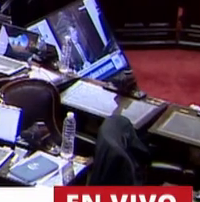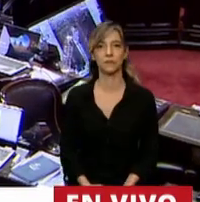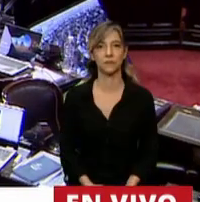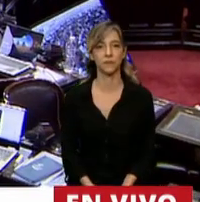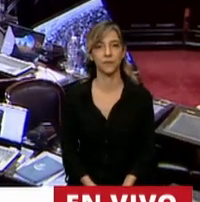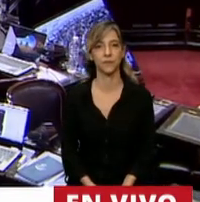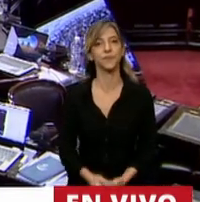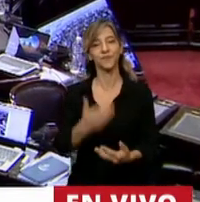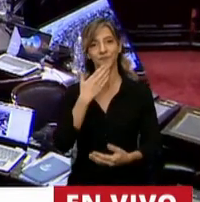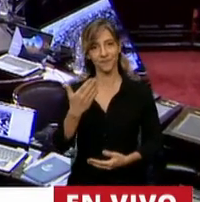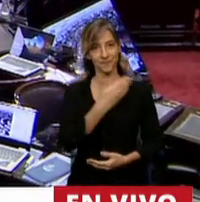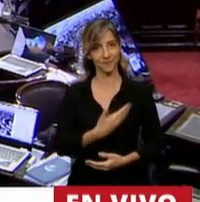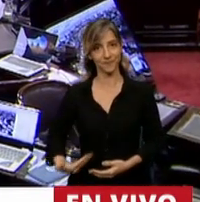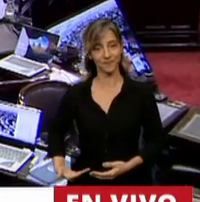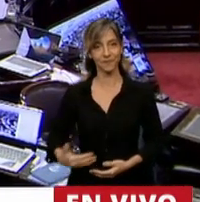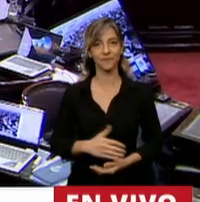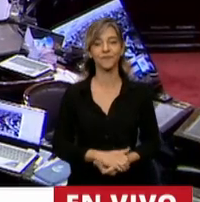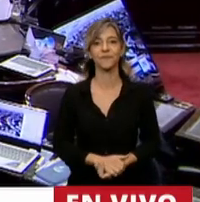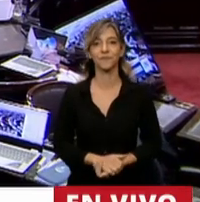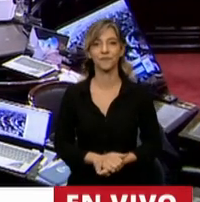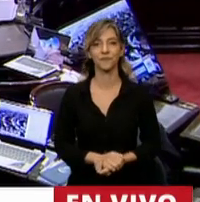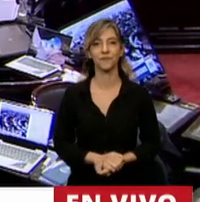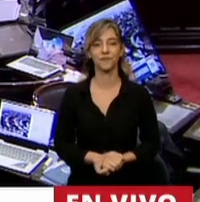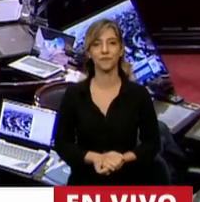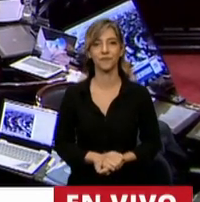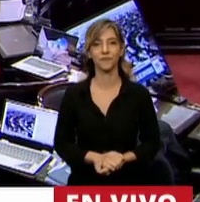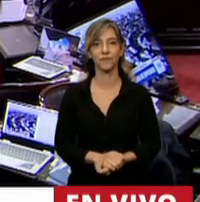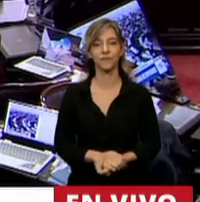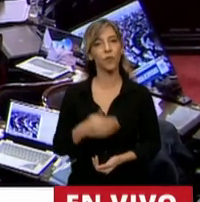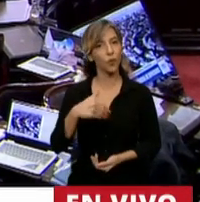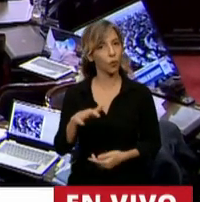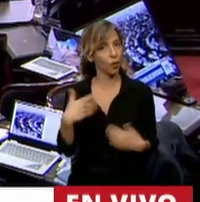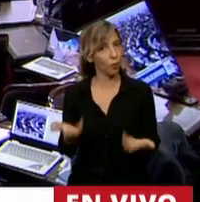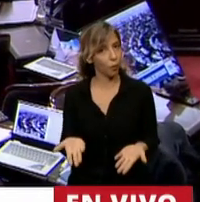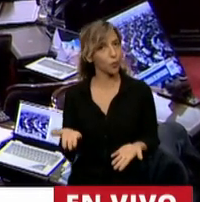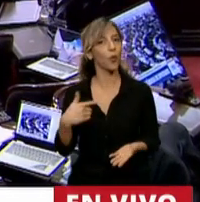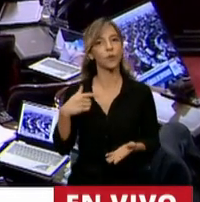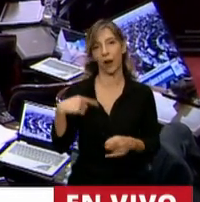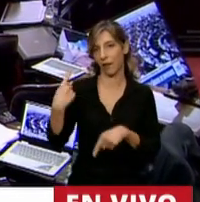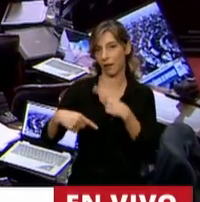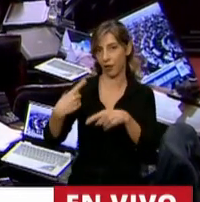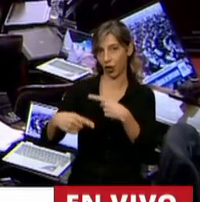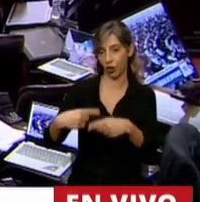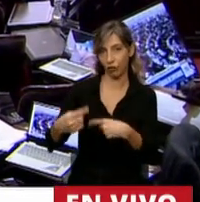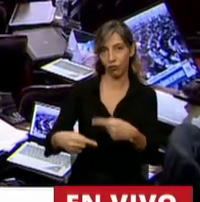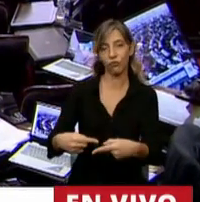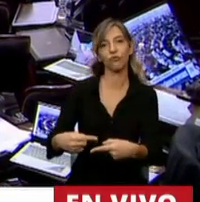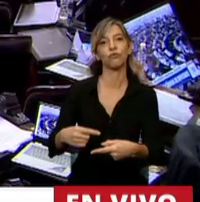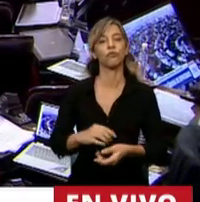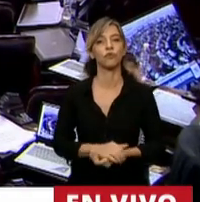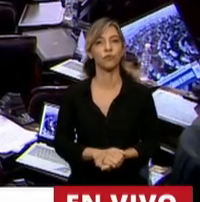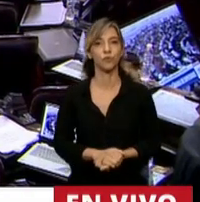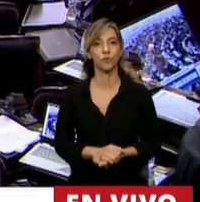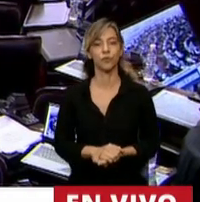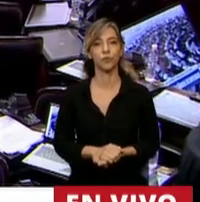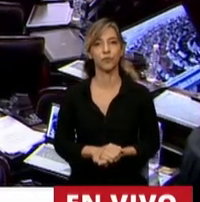Gracias, señor Presidente. Voy a aprovechar, continuar con el